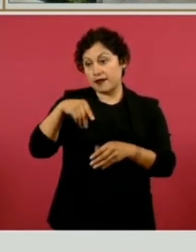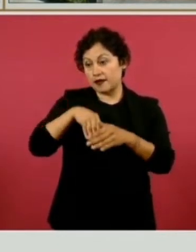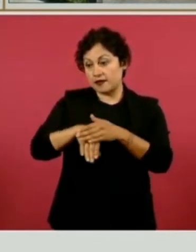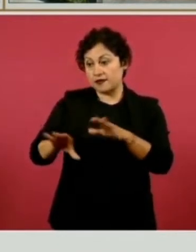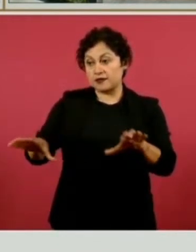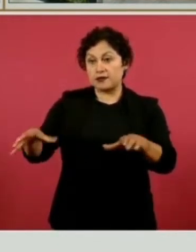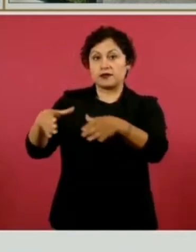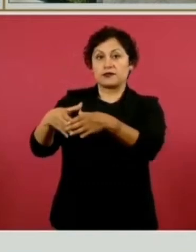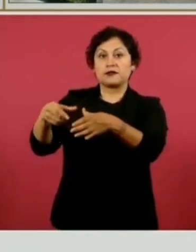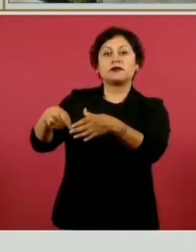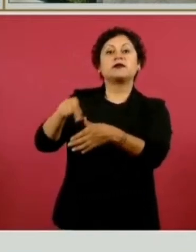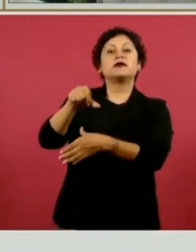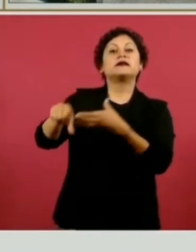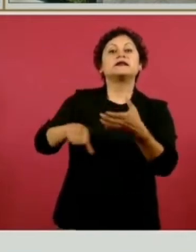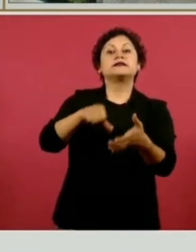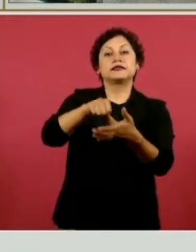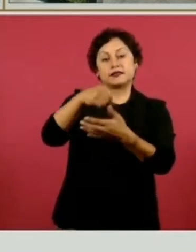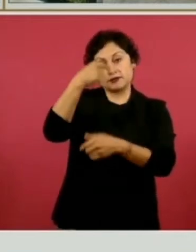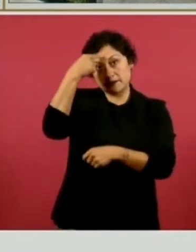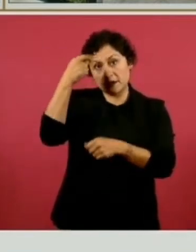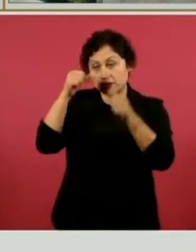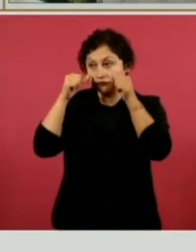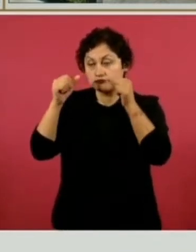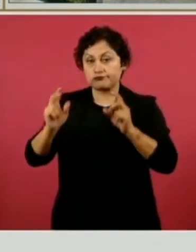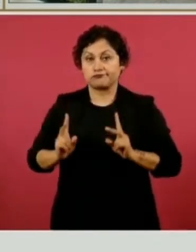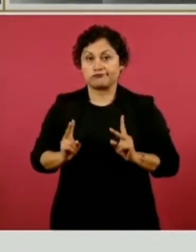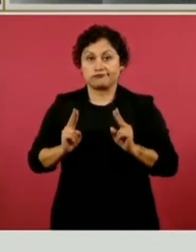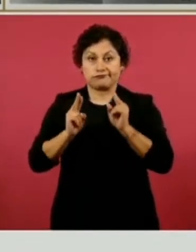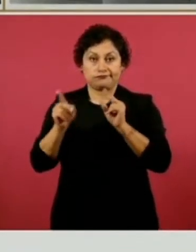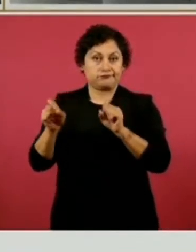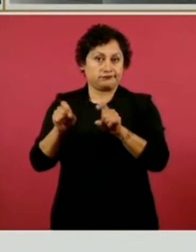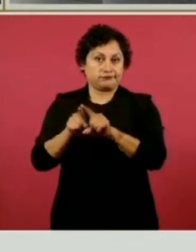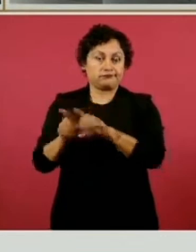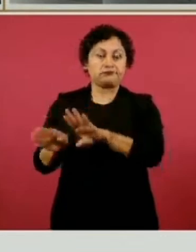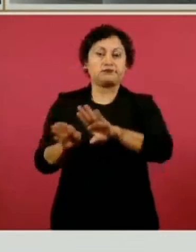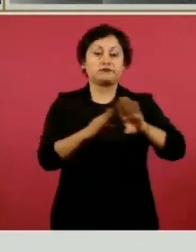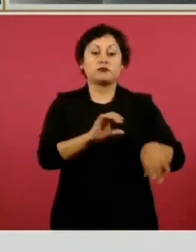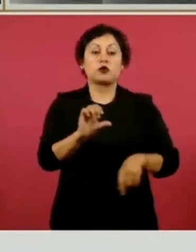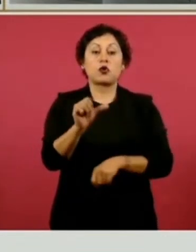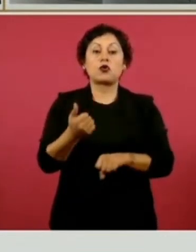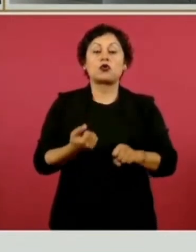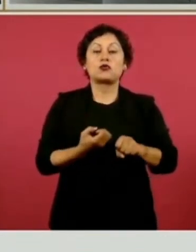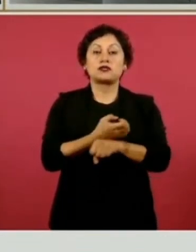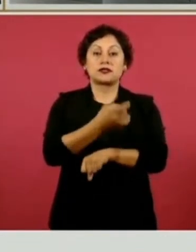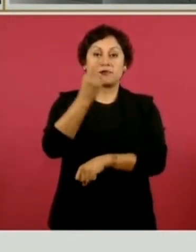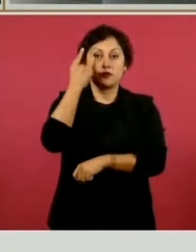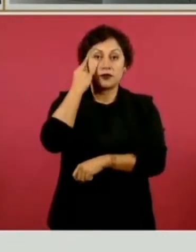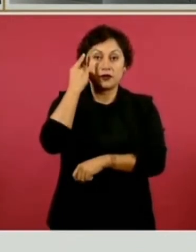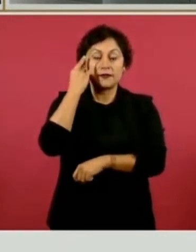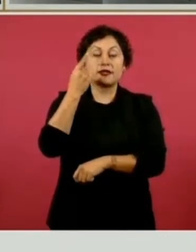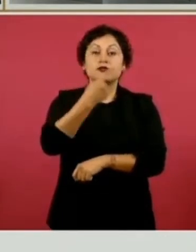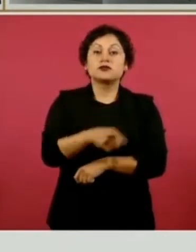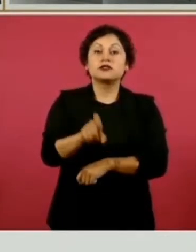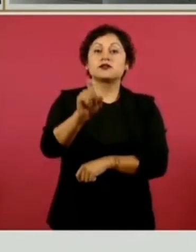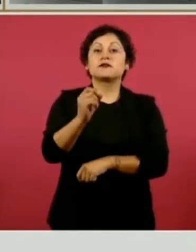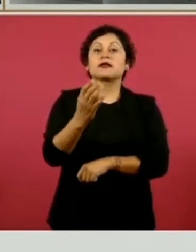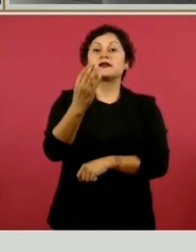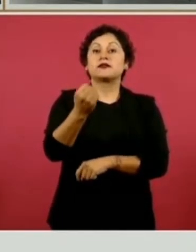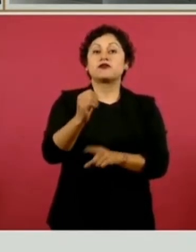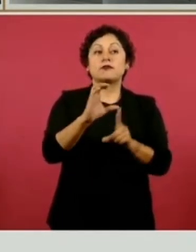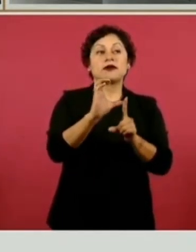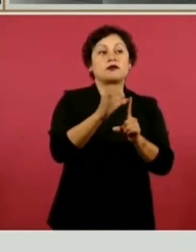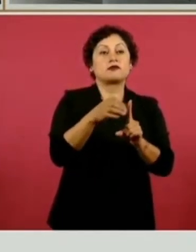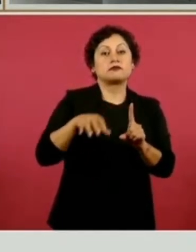Estatal de Cancerología allá en Jalap. En el estado de Campeche hay 129 comités de La Clínica Es Nuestra que ya están